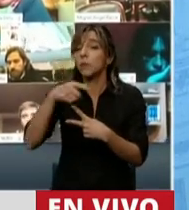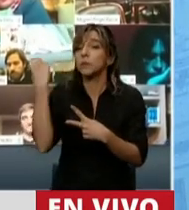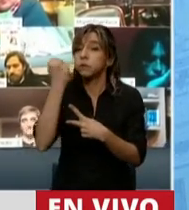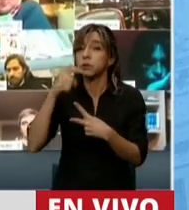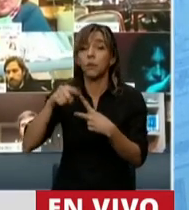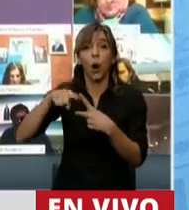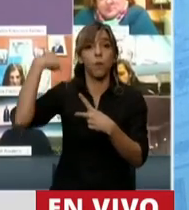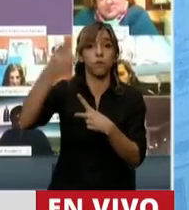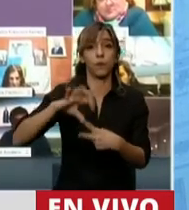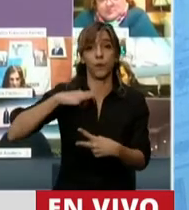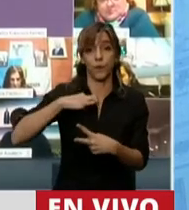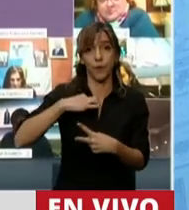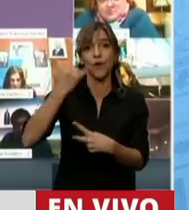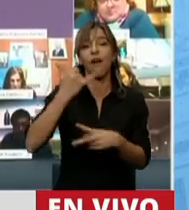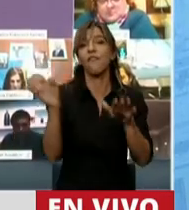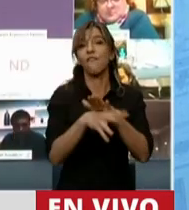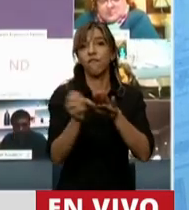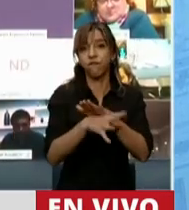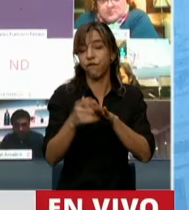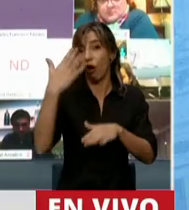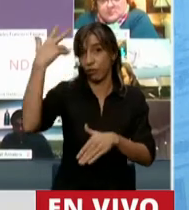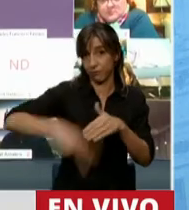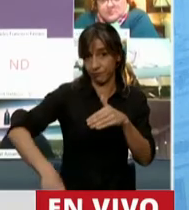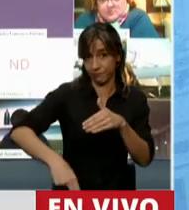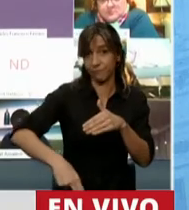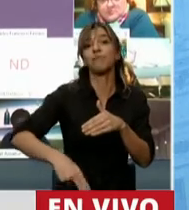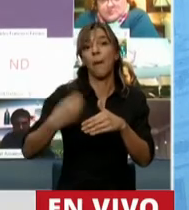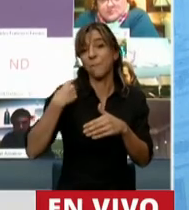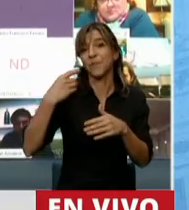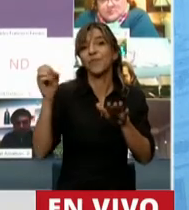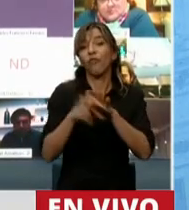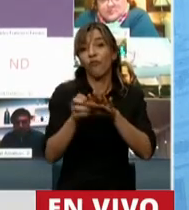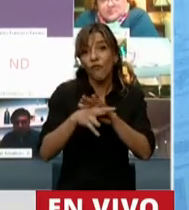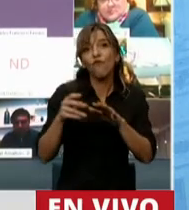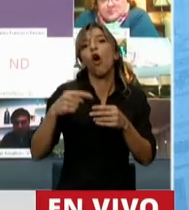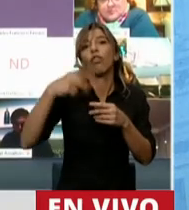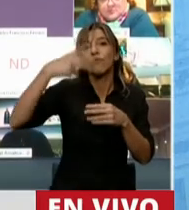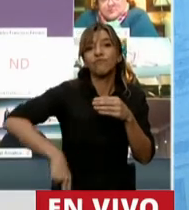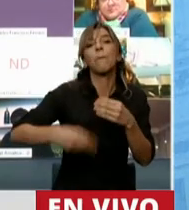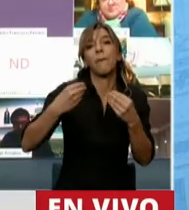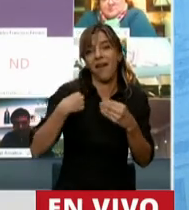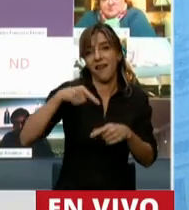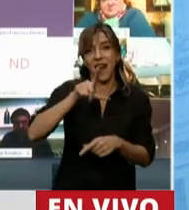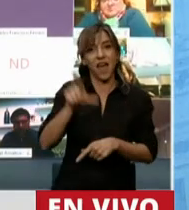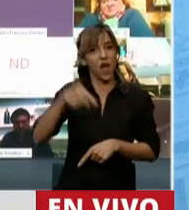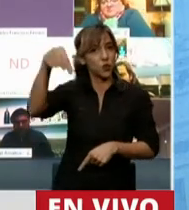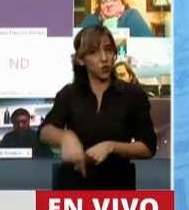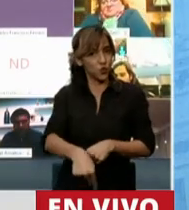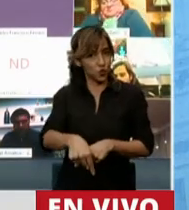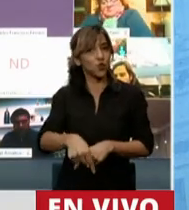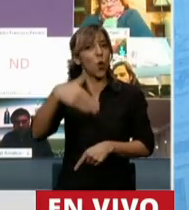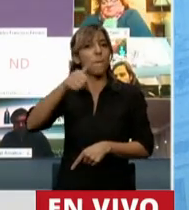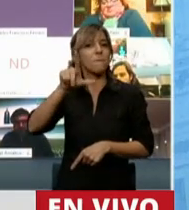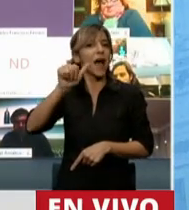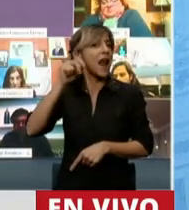fiduciario que es el que permite la compensación para que la Patagonia de la Argentina, el departamento de Malargue